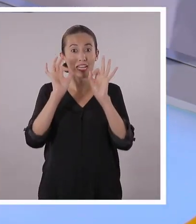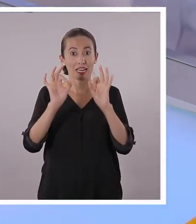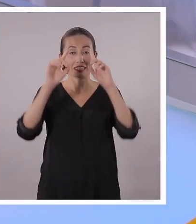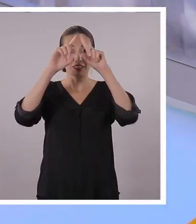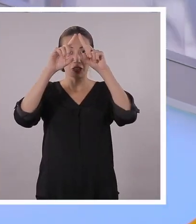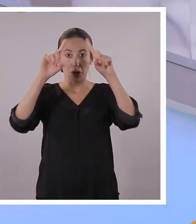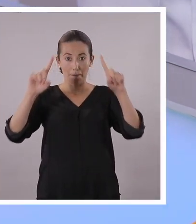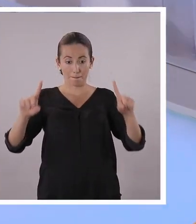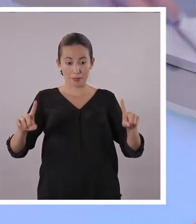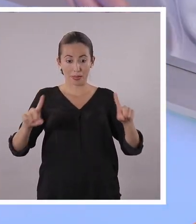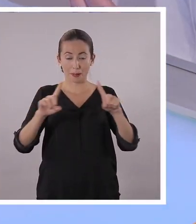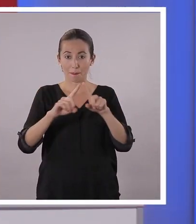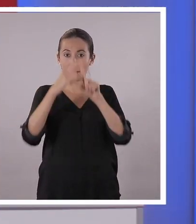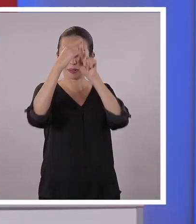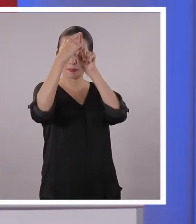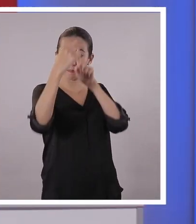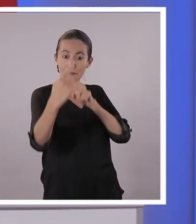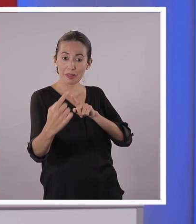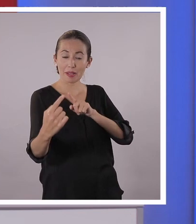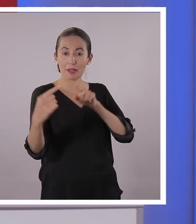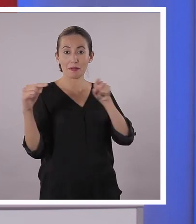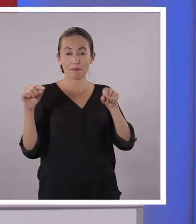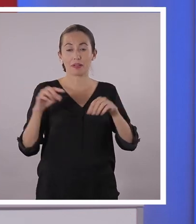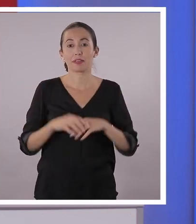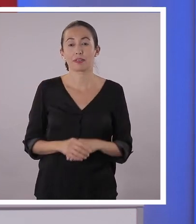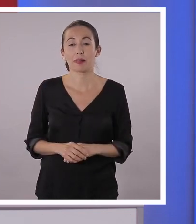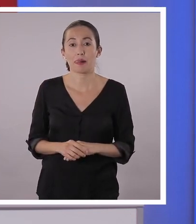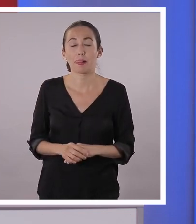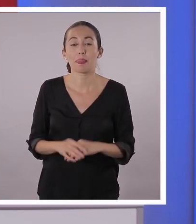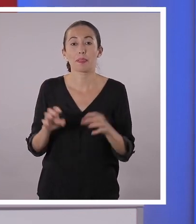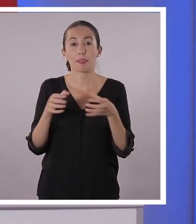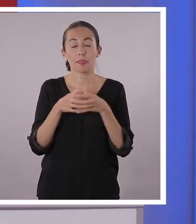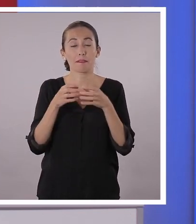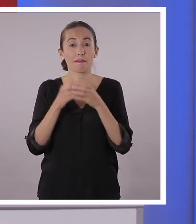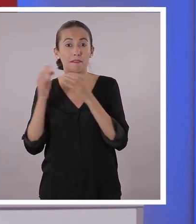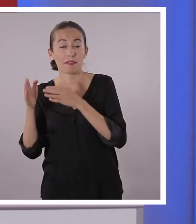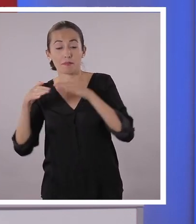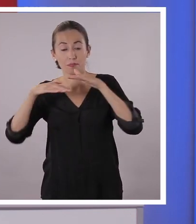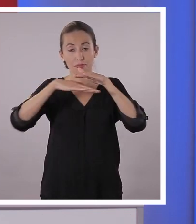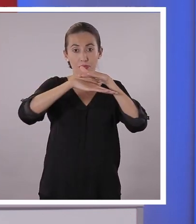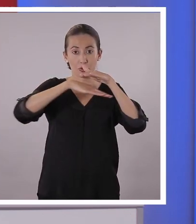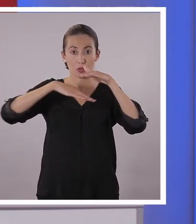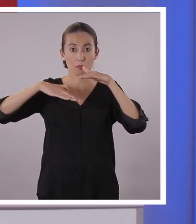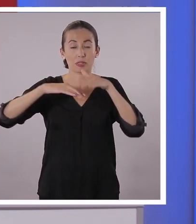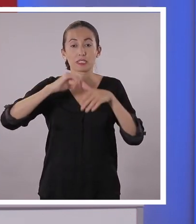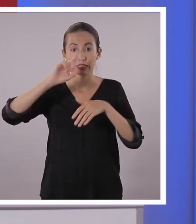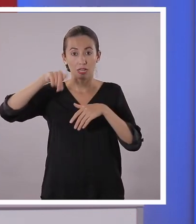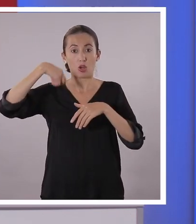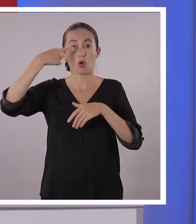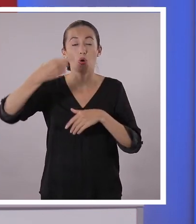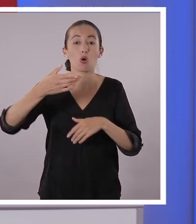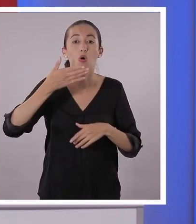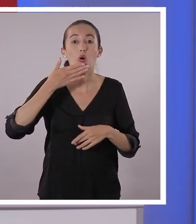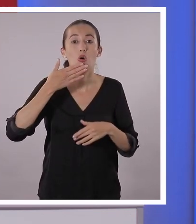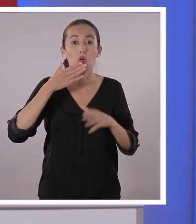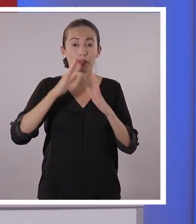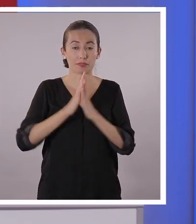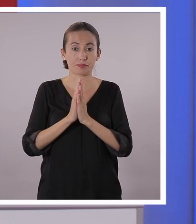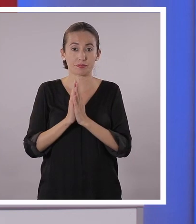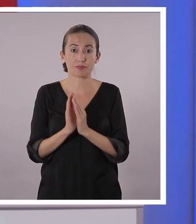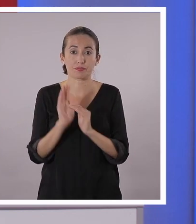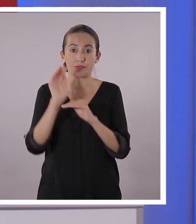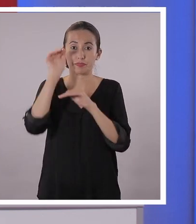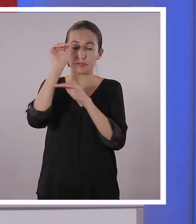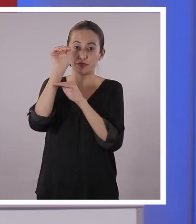Listo, está tomando forma nuestro trípode. Ahora, una vez que tenemos hecha nuestra base, tenemos que hacer el siguiente paso. Vamos a